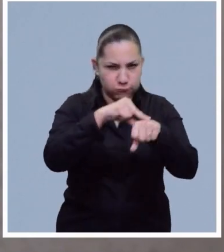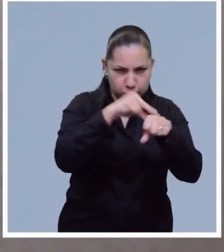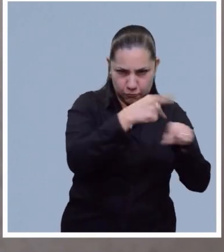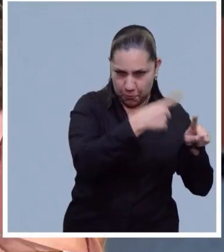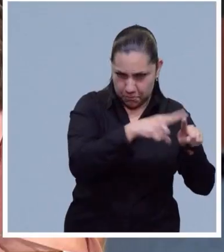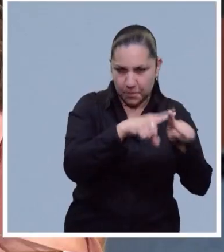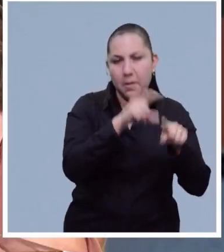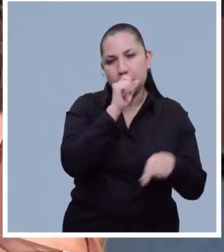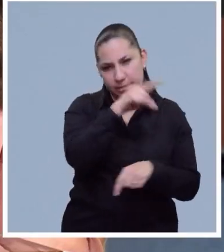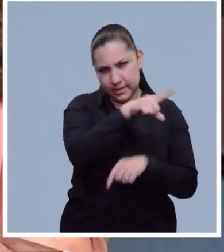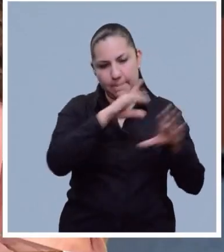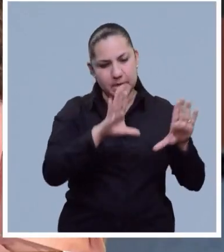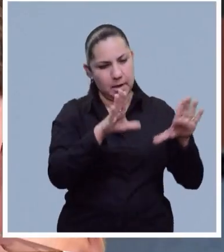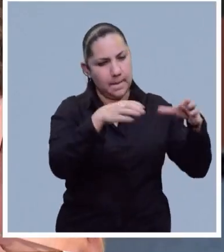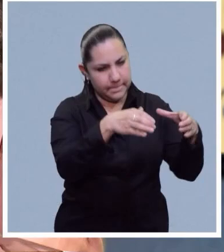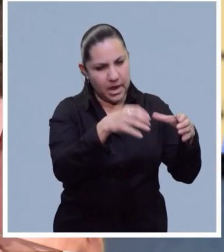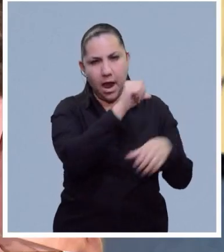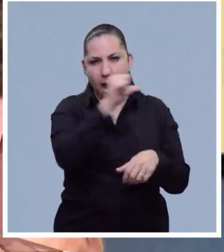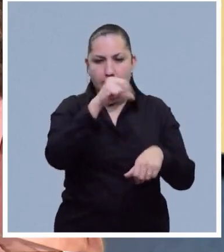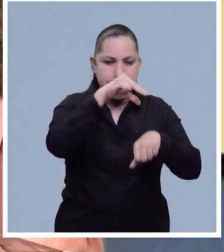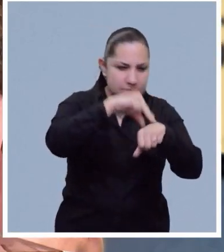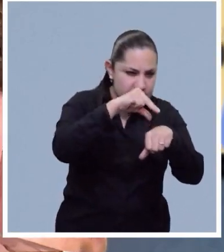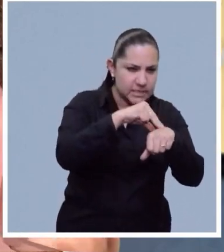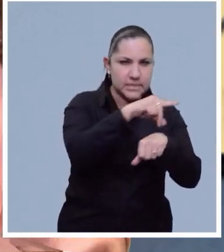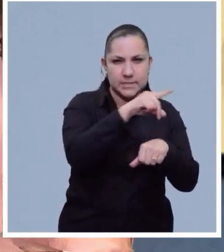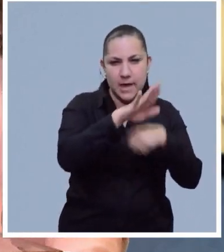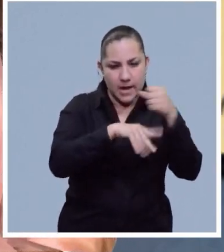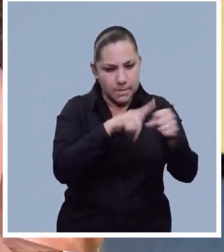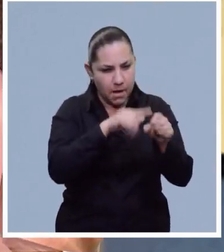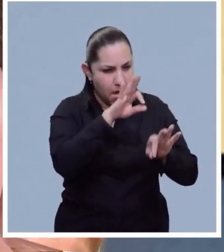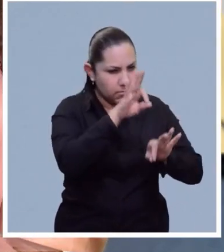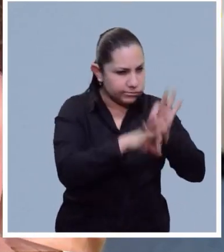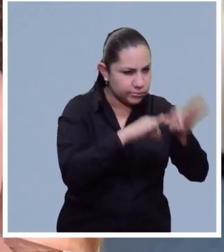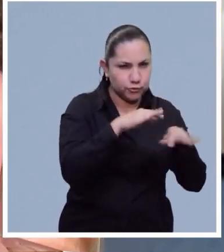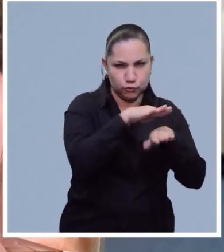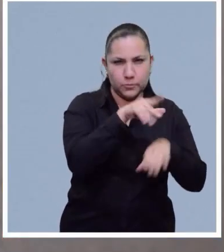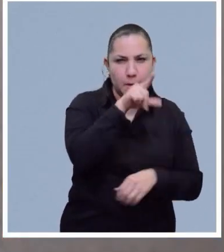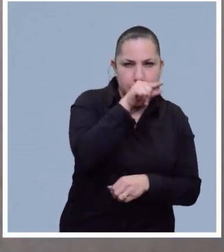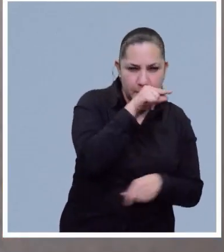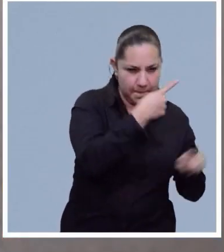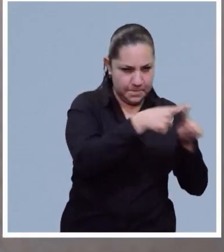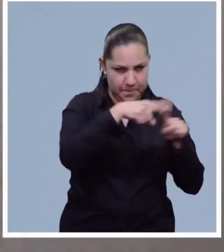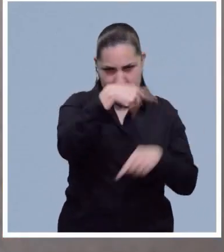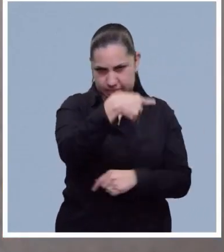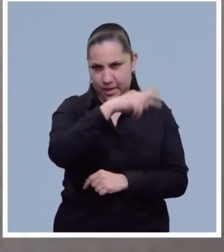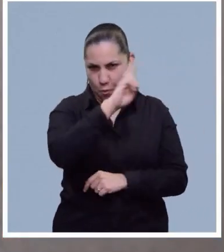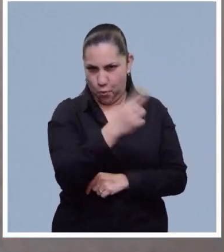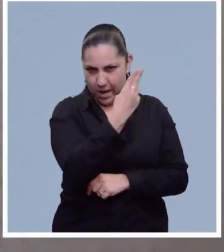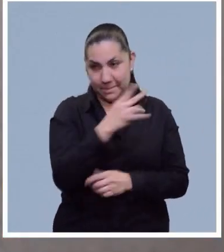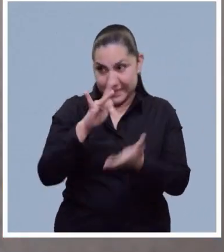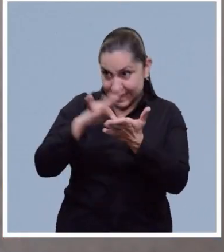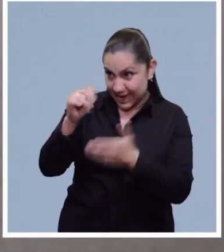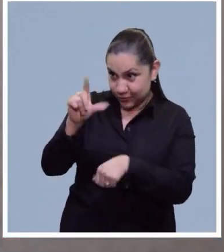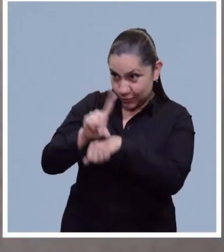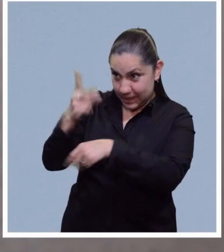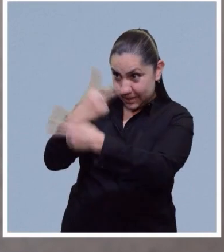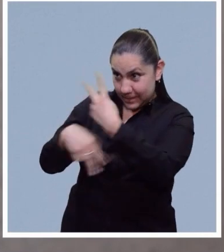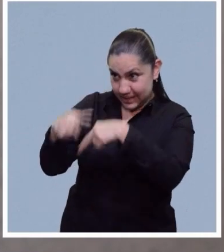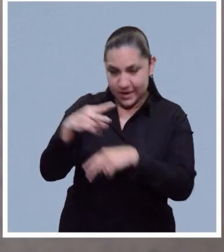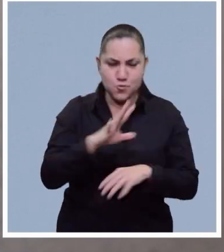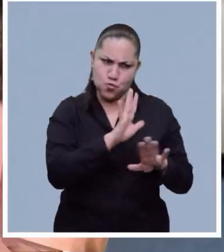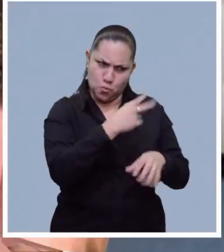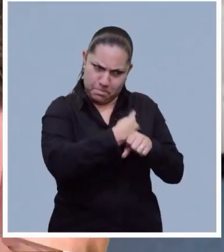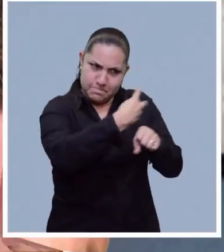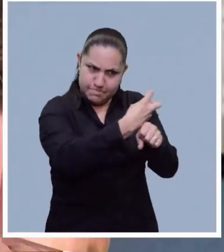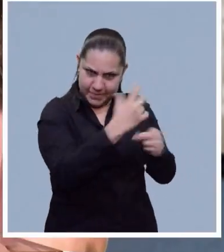Departamento de Medicina Isotecnia de las Aves de nuestra universidad. Doctor, bienvenido, qué gusto tenerlo por acá. Gracias, muy amable por la invitación. Gracias. Gracias,